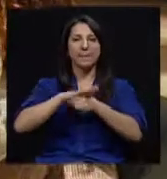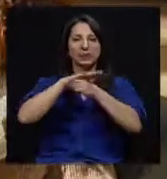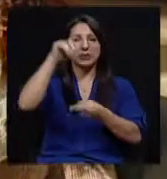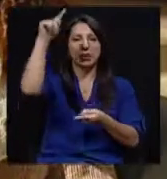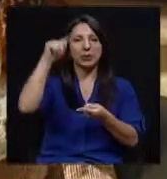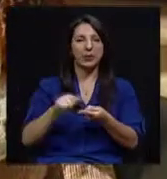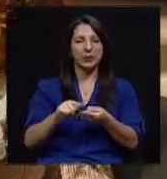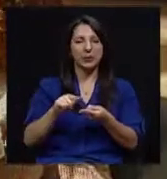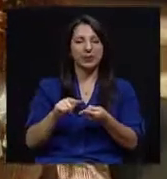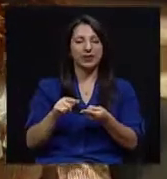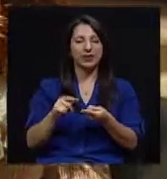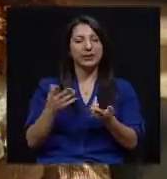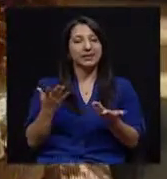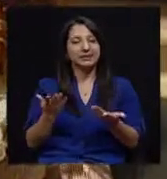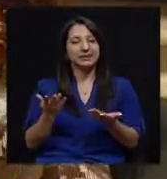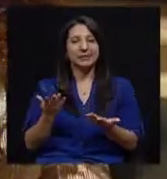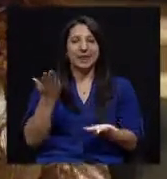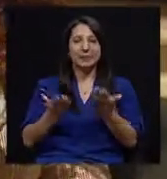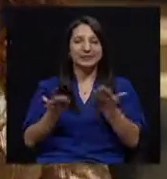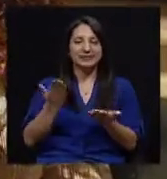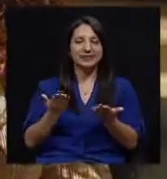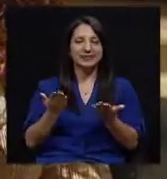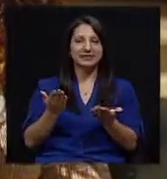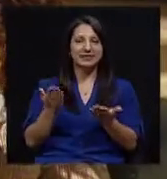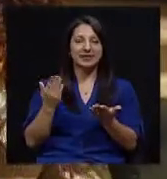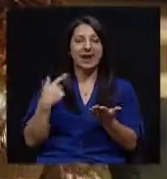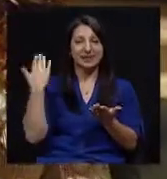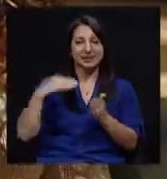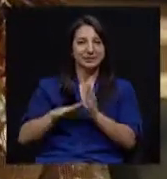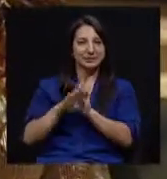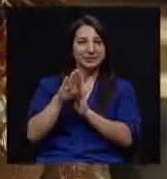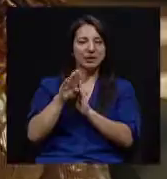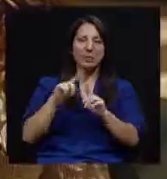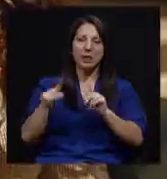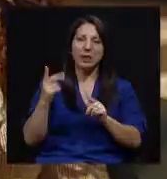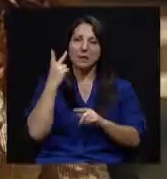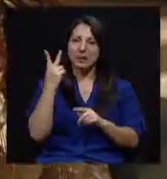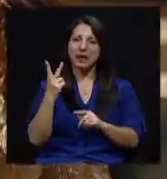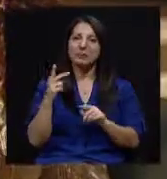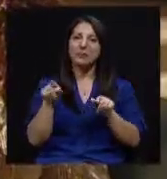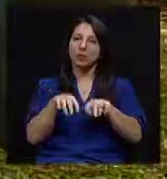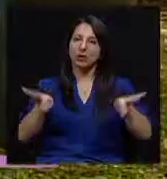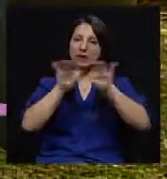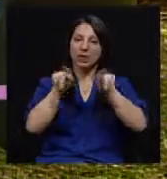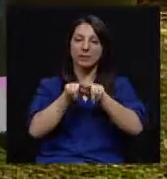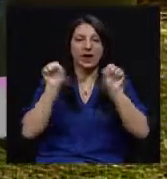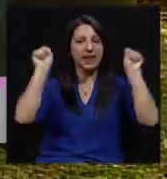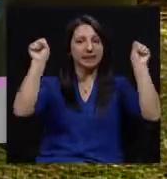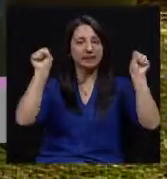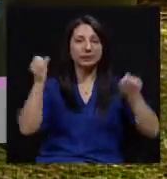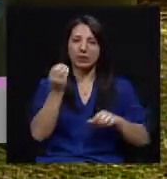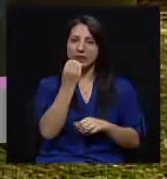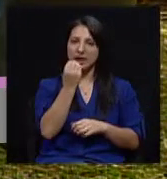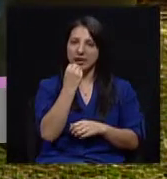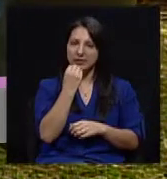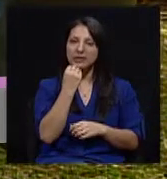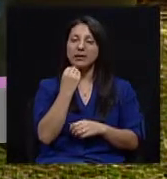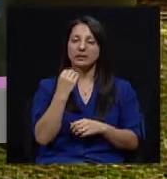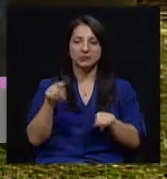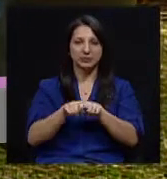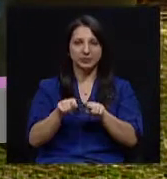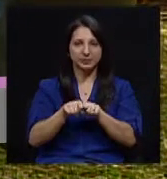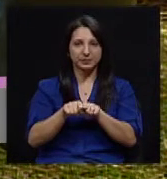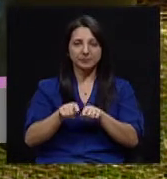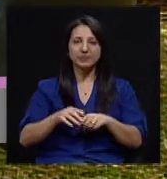arterial que había venido en aumento. Pero vemos que el ejercicio, la dieta, la verdad es sumamente importante.